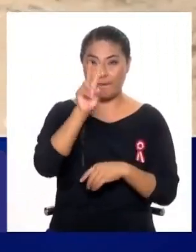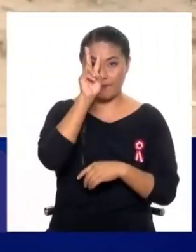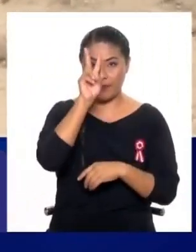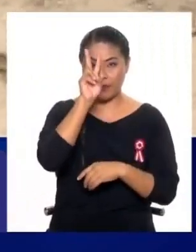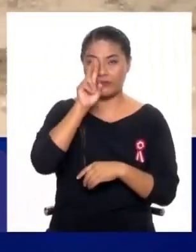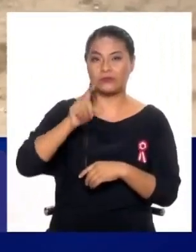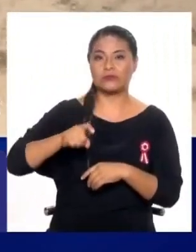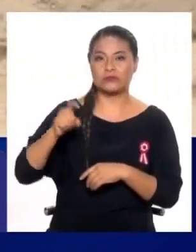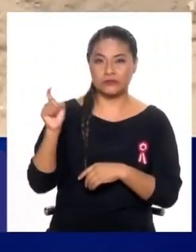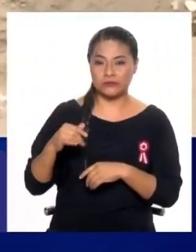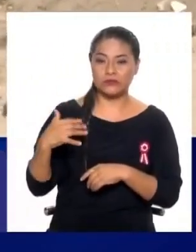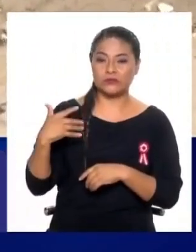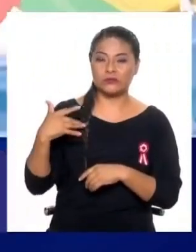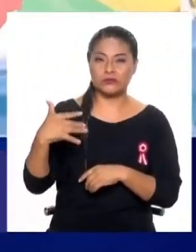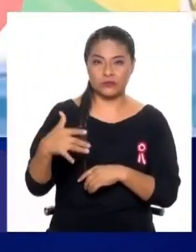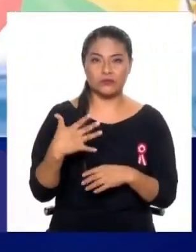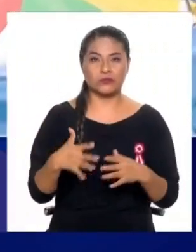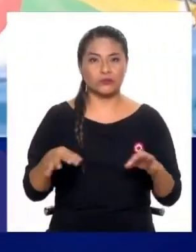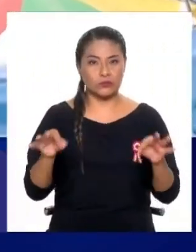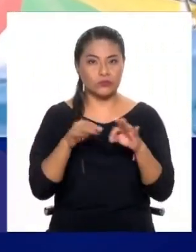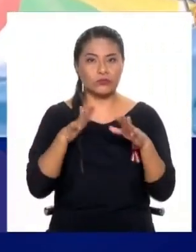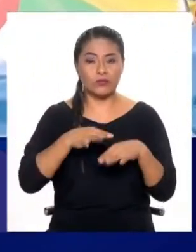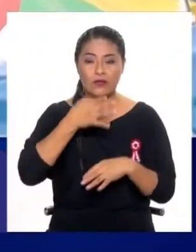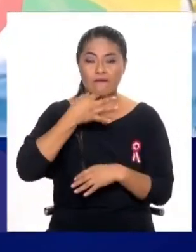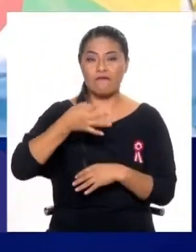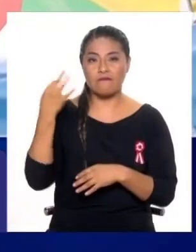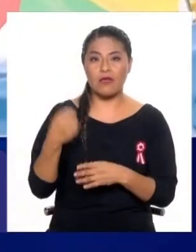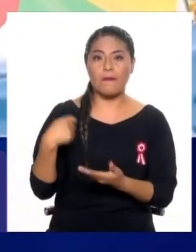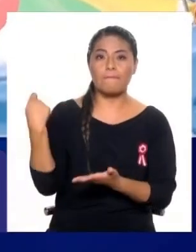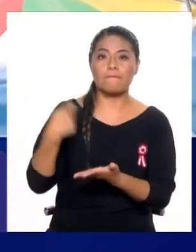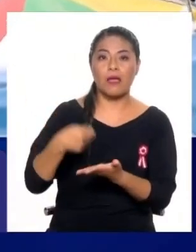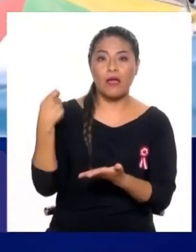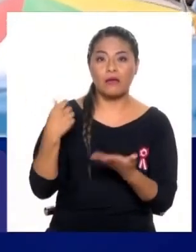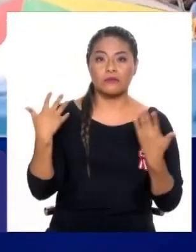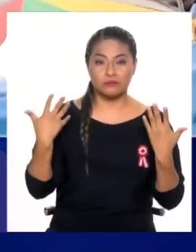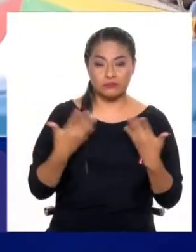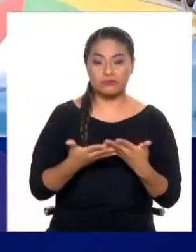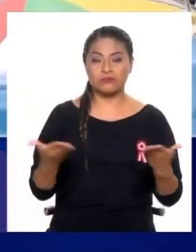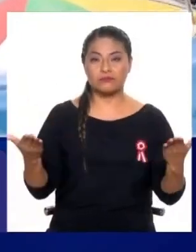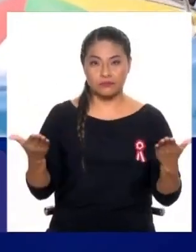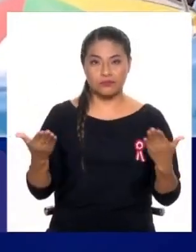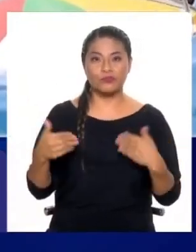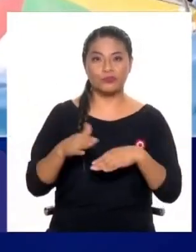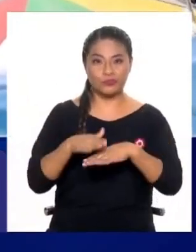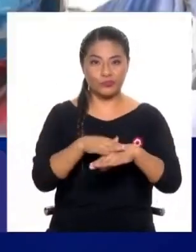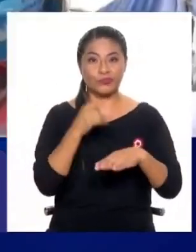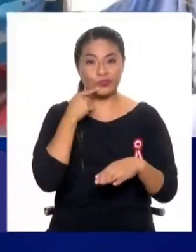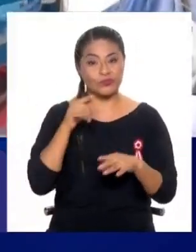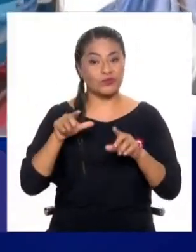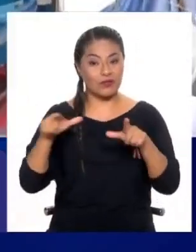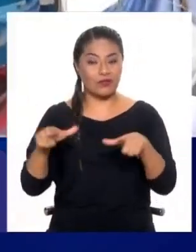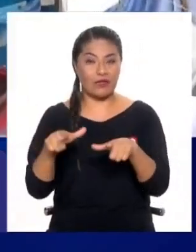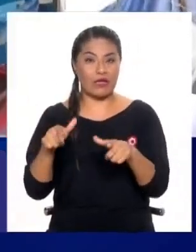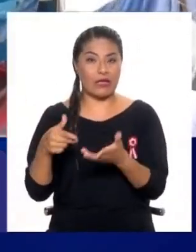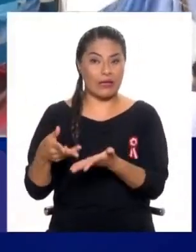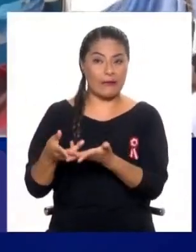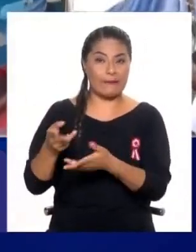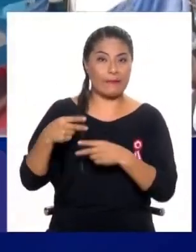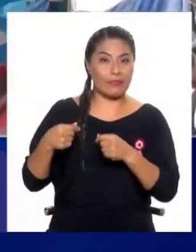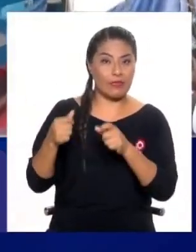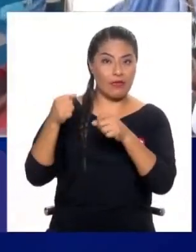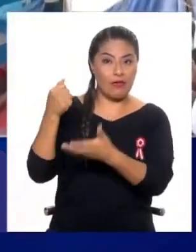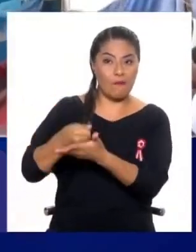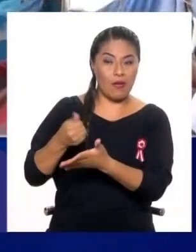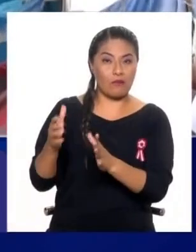orientado a segmentos que han podido demostrar una capacidad de pago y podían ser sujetos a crédito. Porque para poder dar un crédito hipotecario necesitas tener un respaldo, un